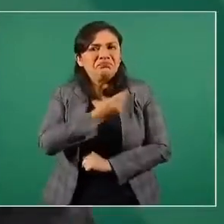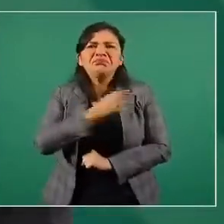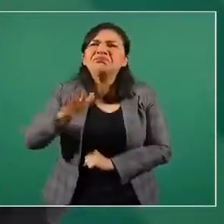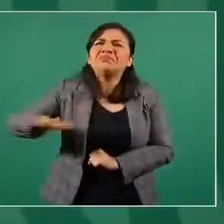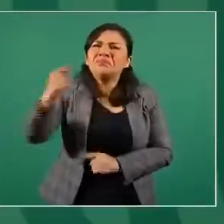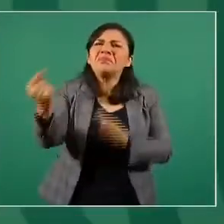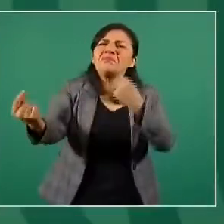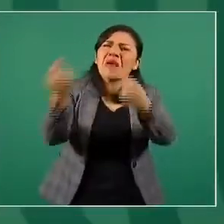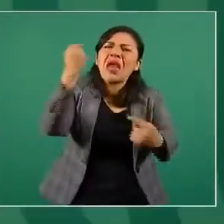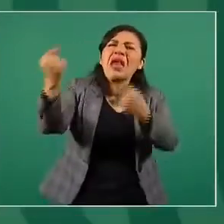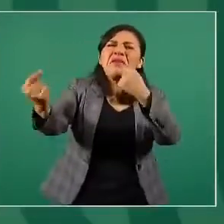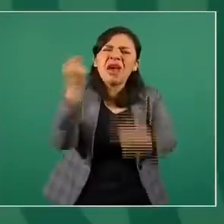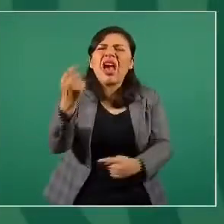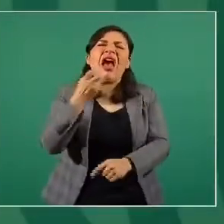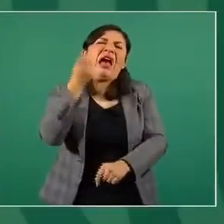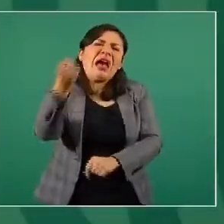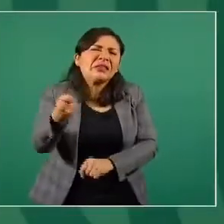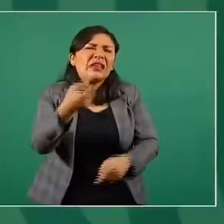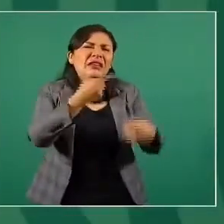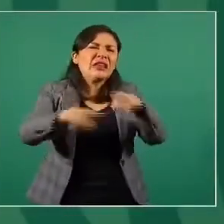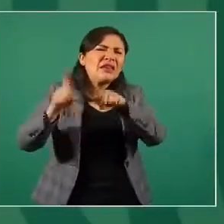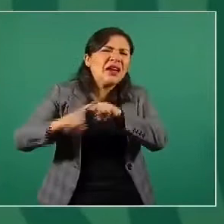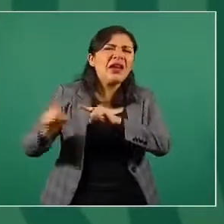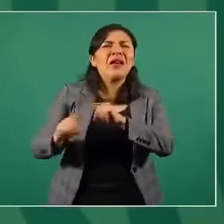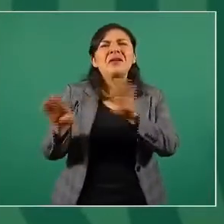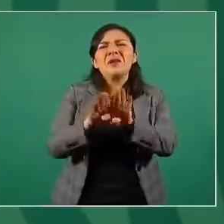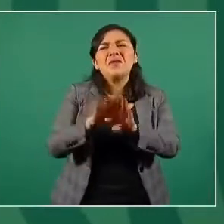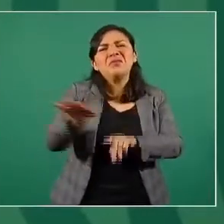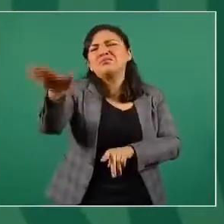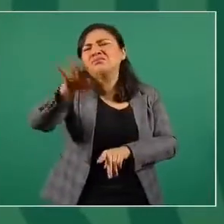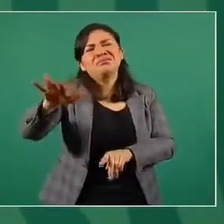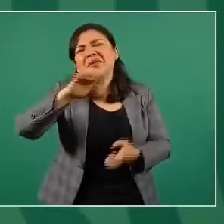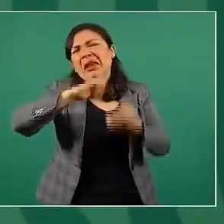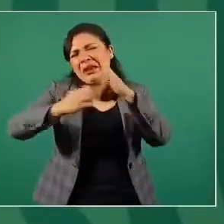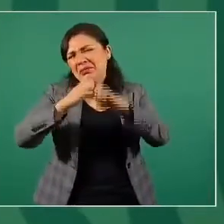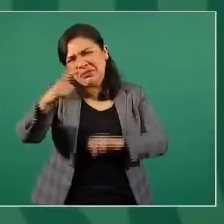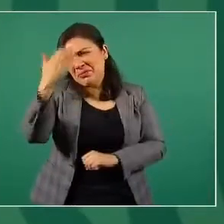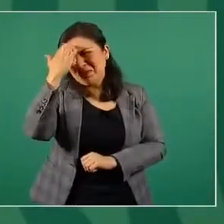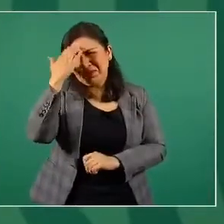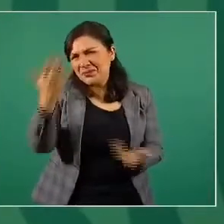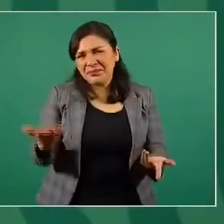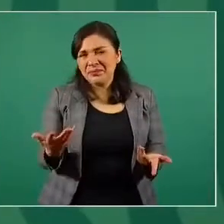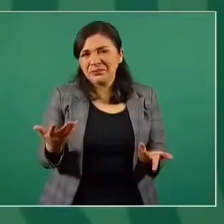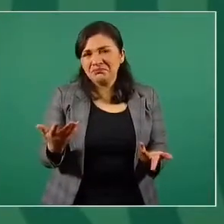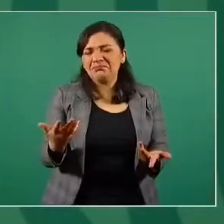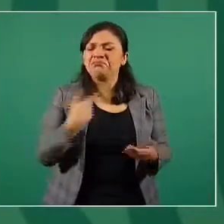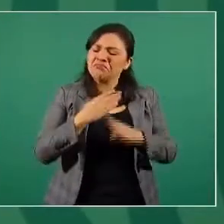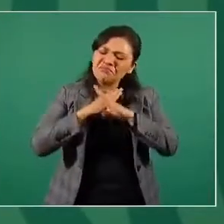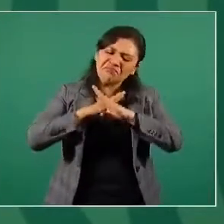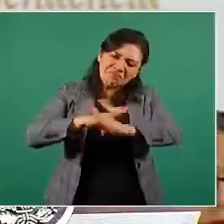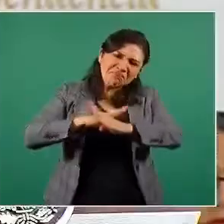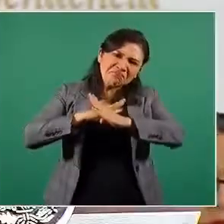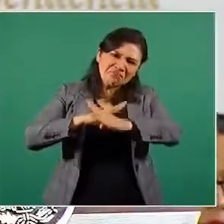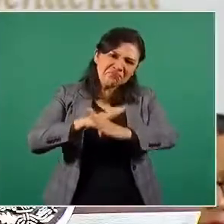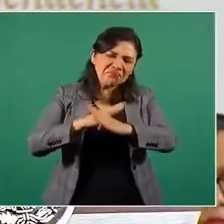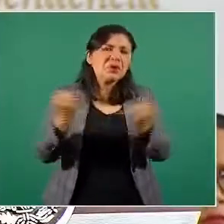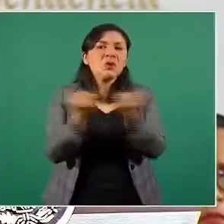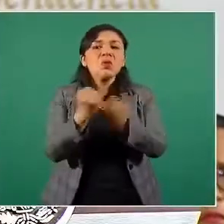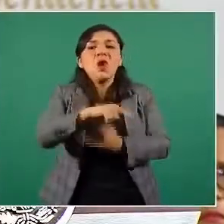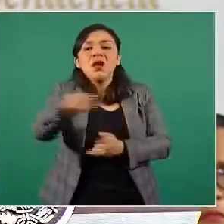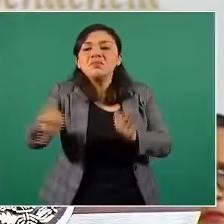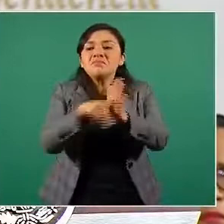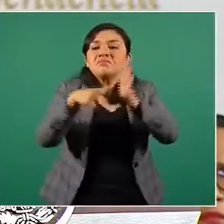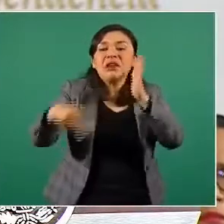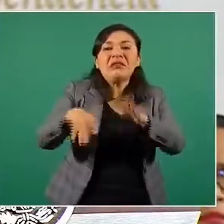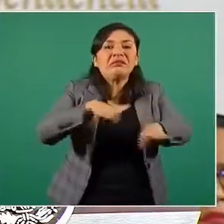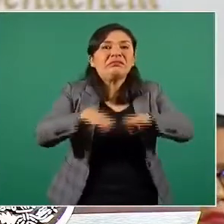toda la andanada de los conservadores y de los medios de información